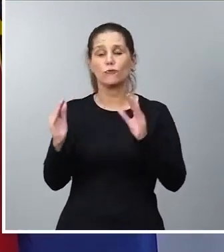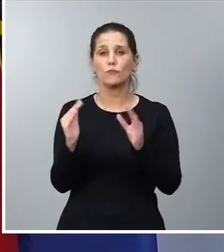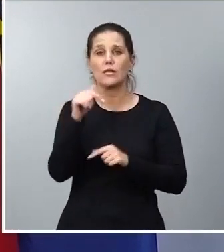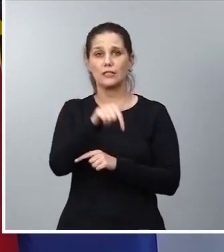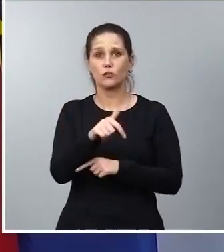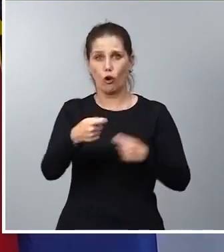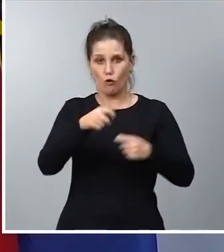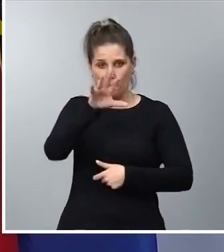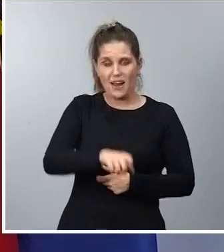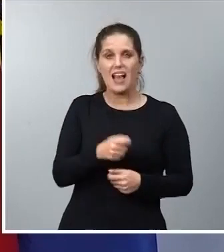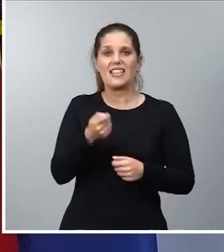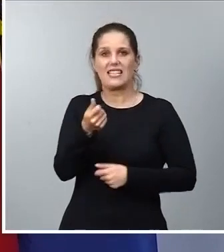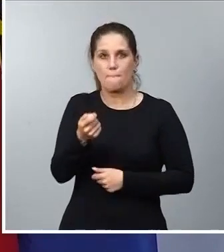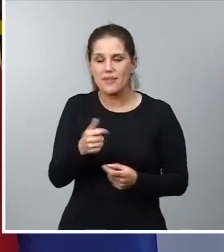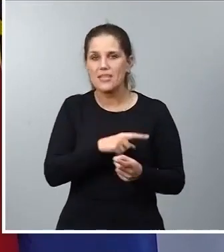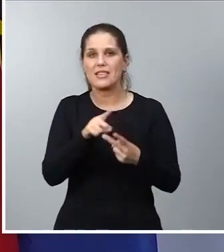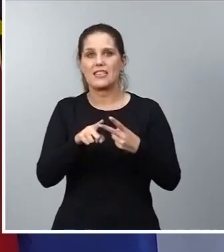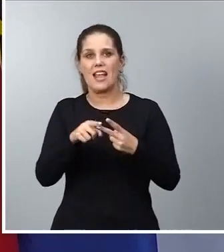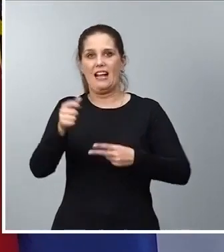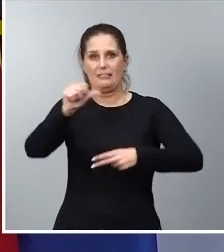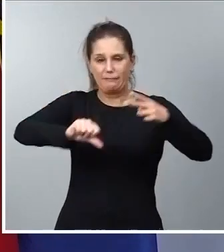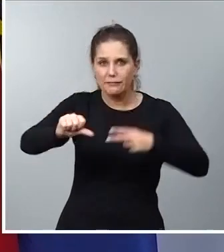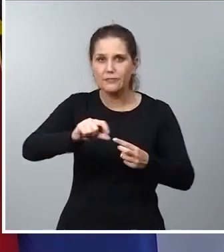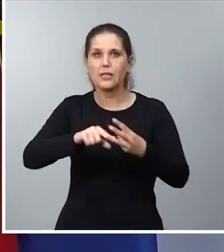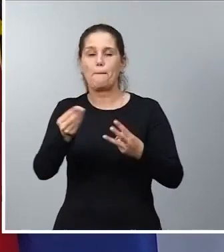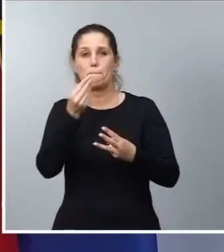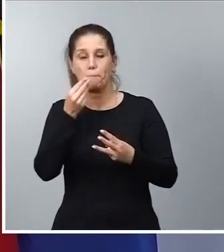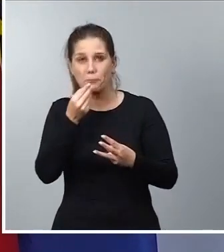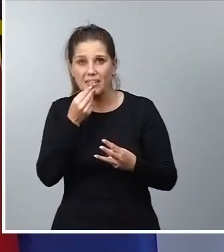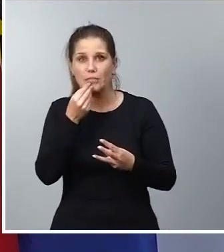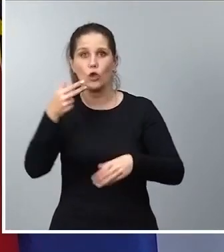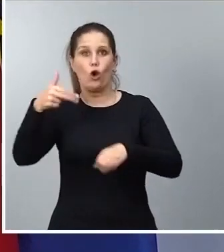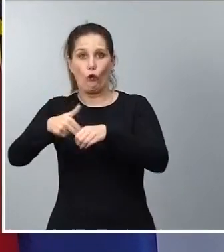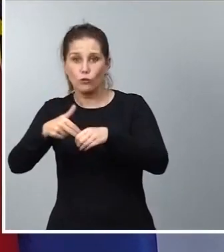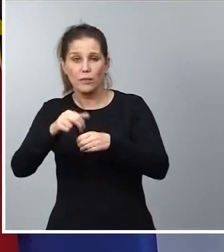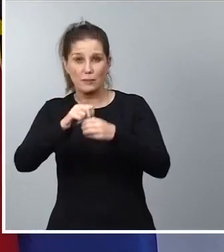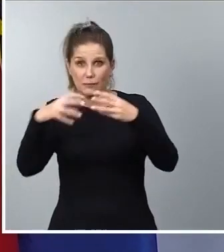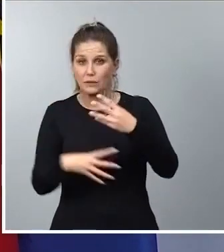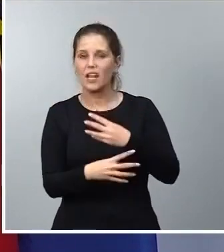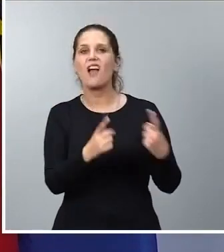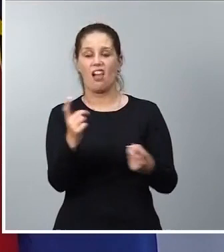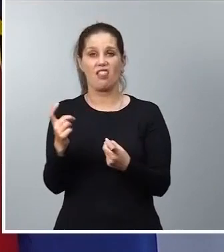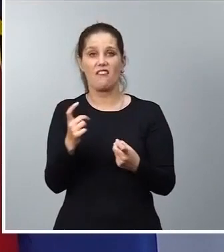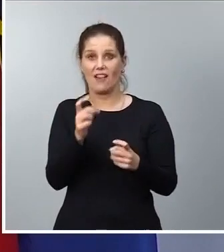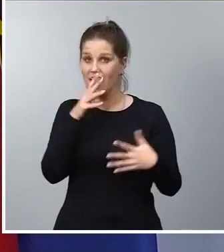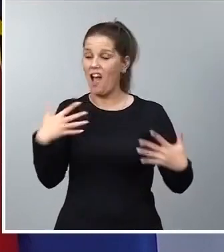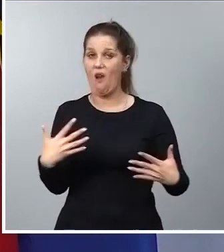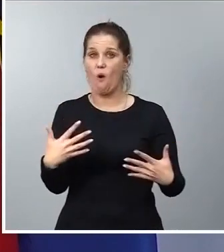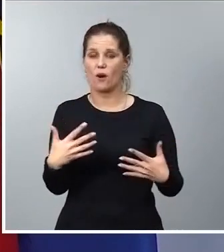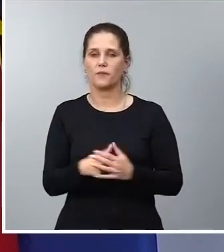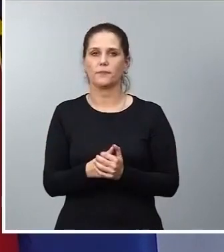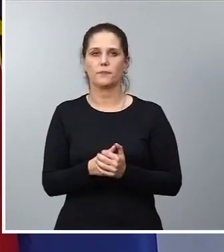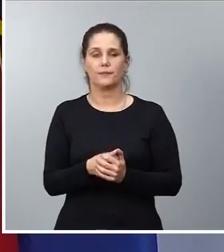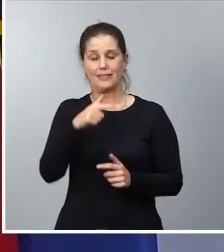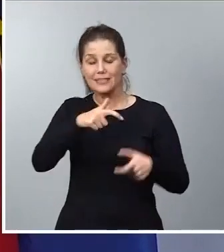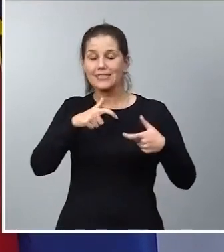de fertilizantes, de piensos, de combustible, que son tan necesarios en el momento actual y donde el sector se ha visto